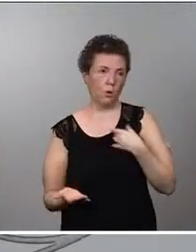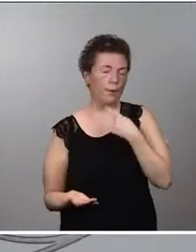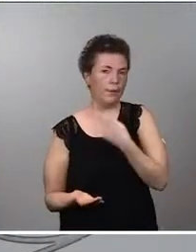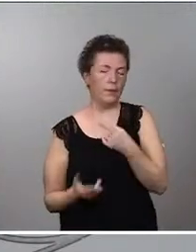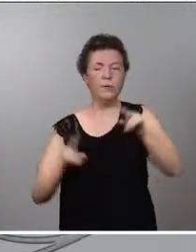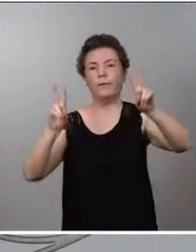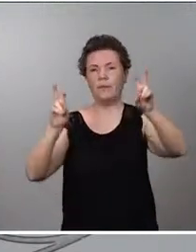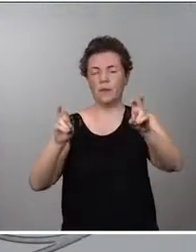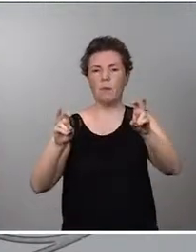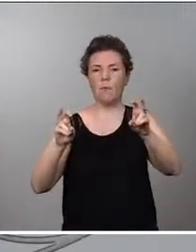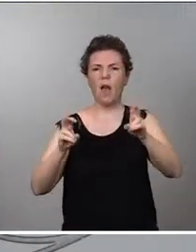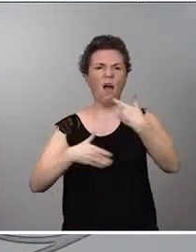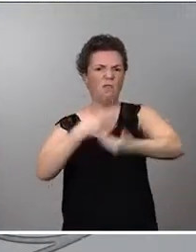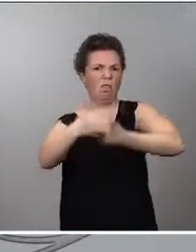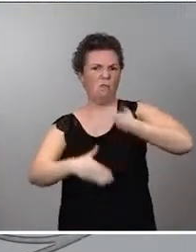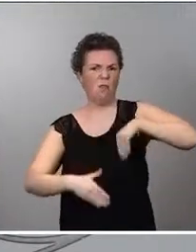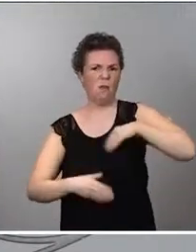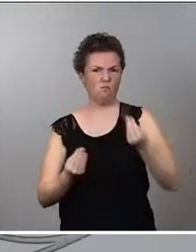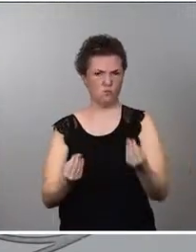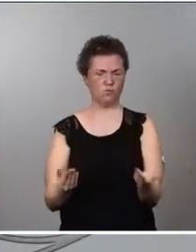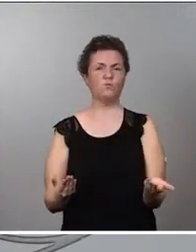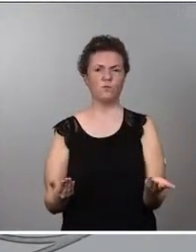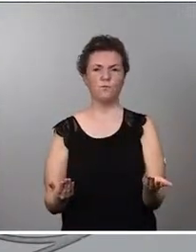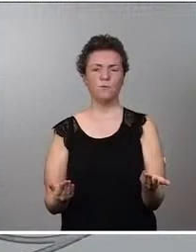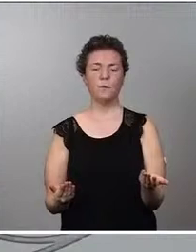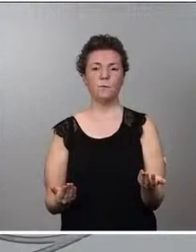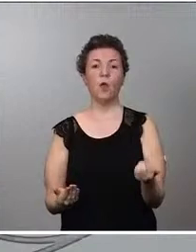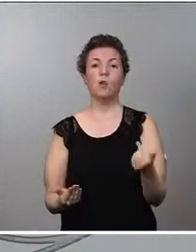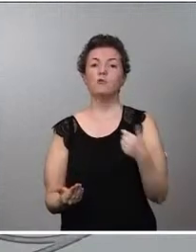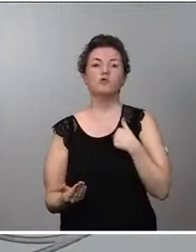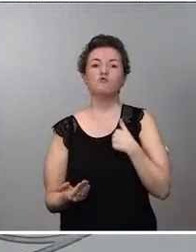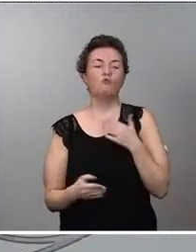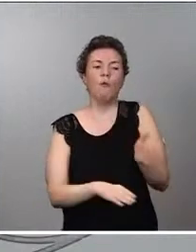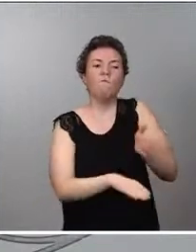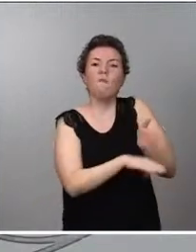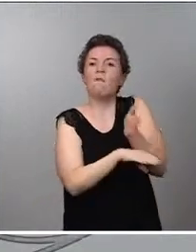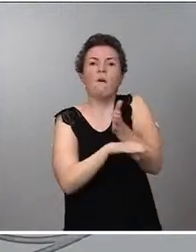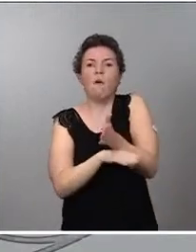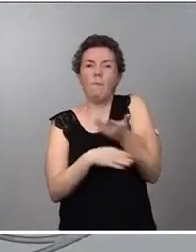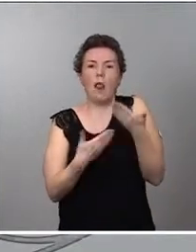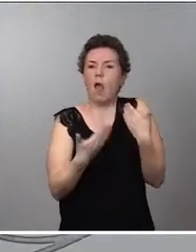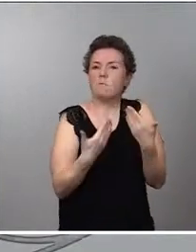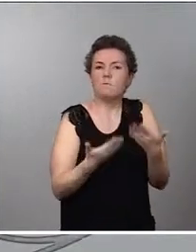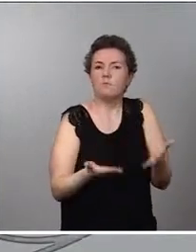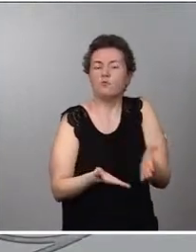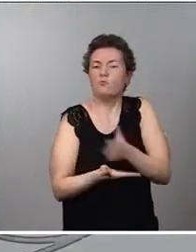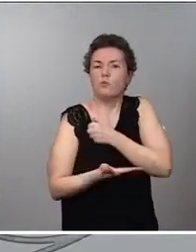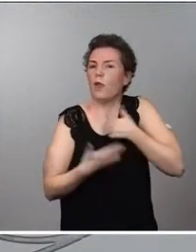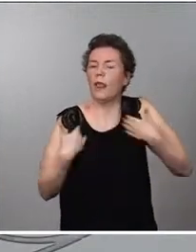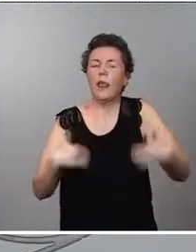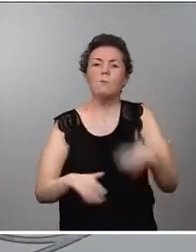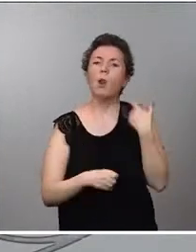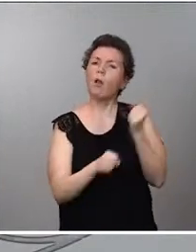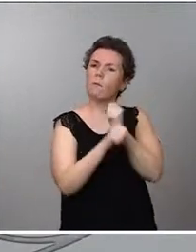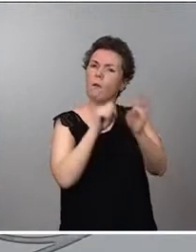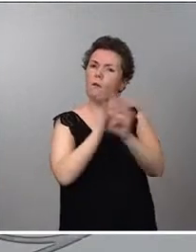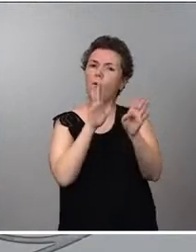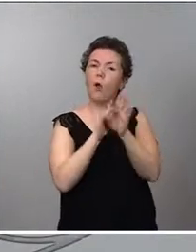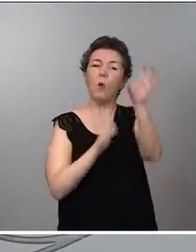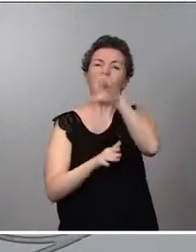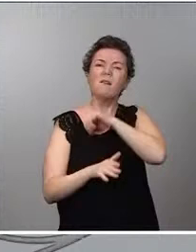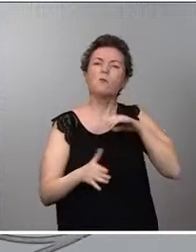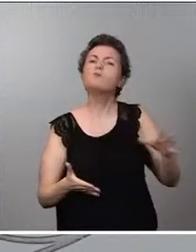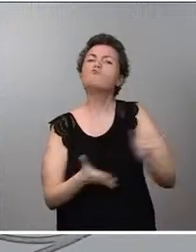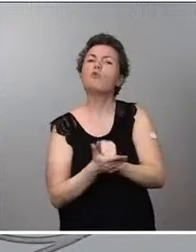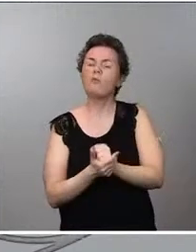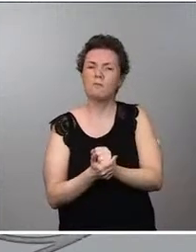está muy avanzado y desde luego estaré en disposición de ir para comentarla, pero especialmente de seguir trabajando con todas las comunidades autónomas en